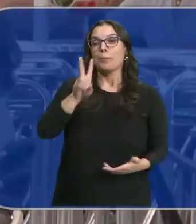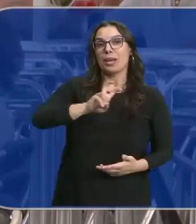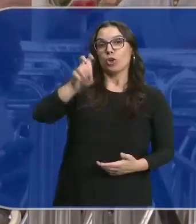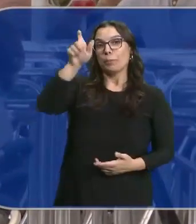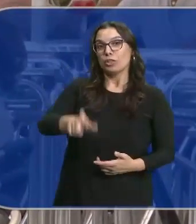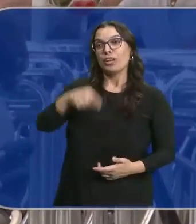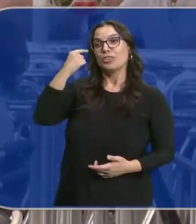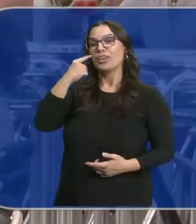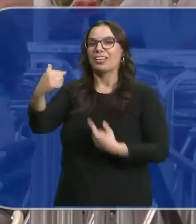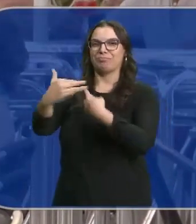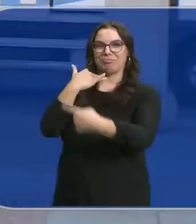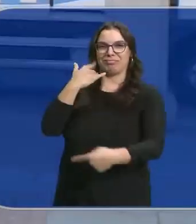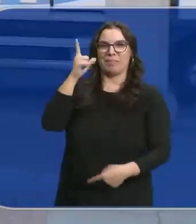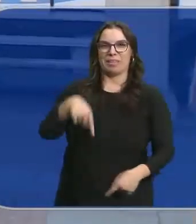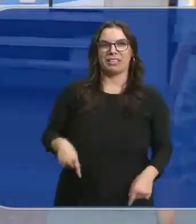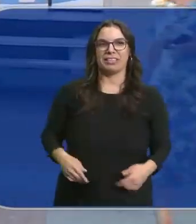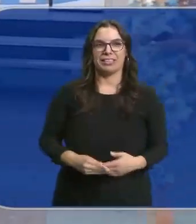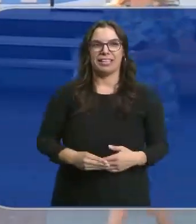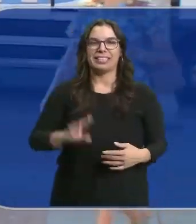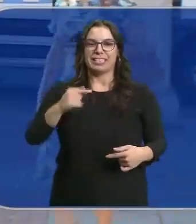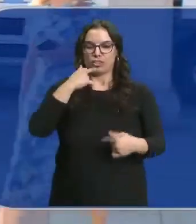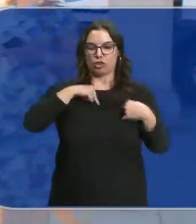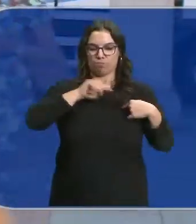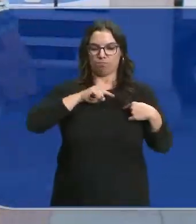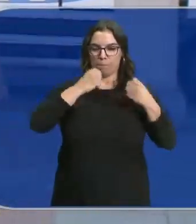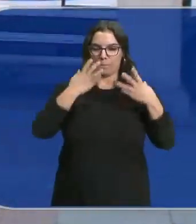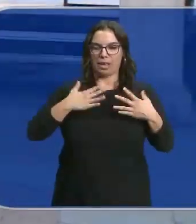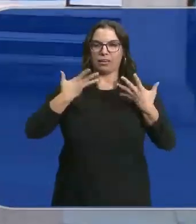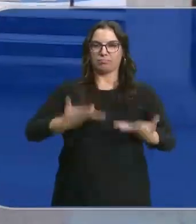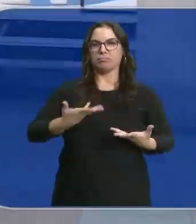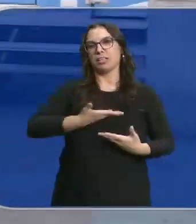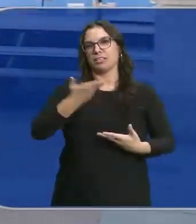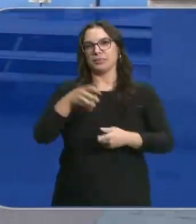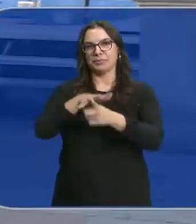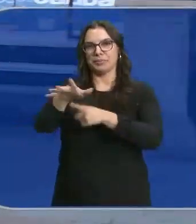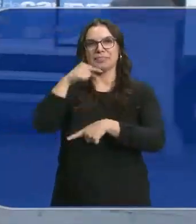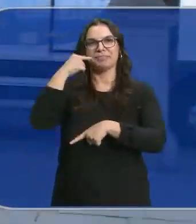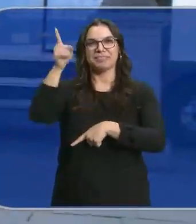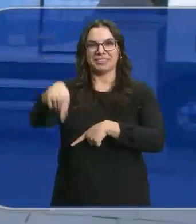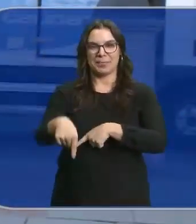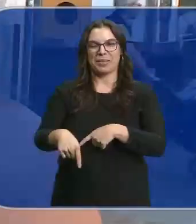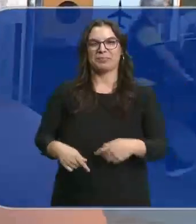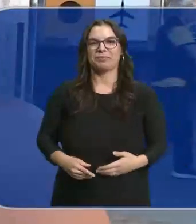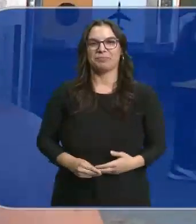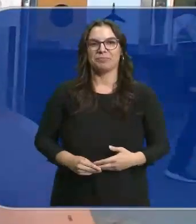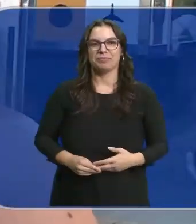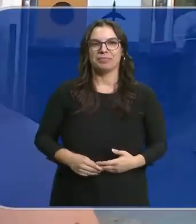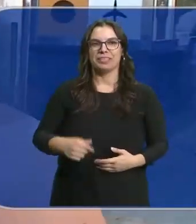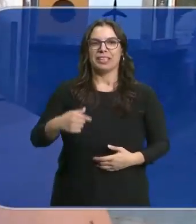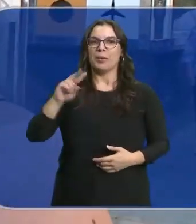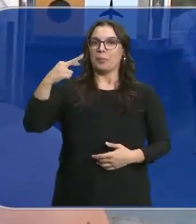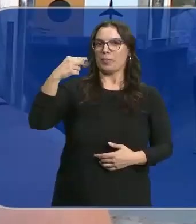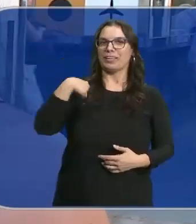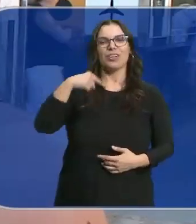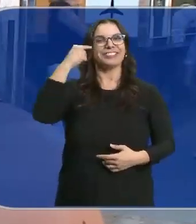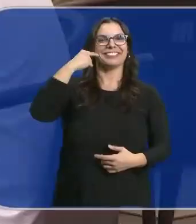sonreír a los demás contagia, ¿verdad? Porque así estás tú bien contigo y con los demás le transmite buen rollo. Cada vez que me ven me dicen